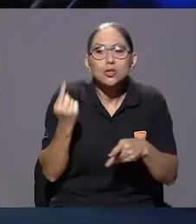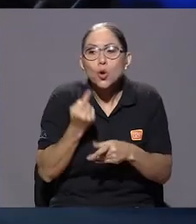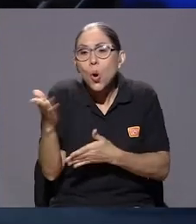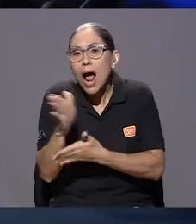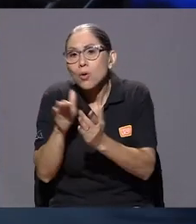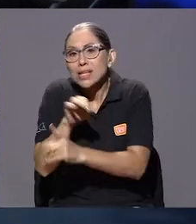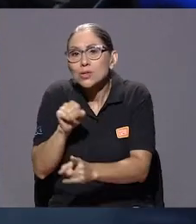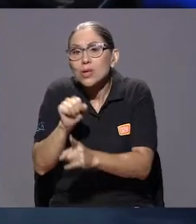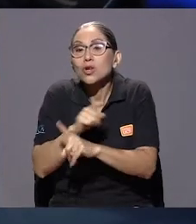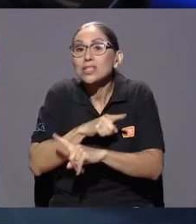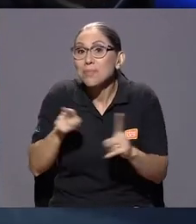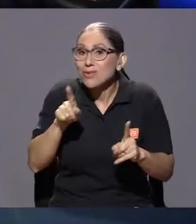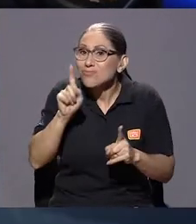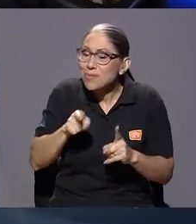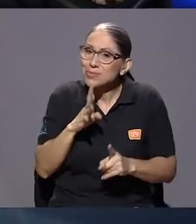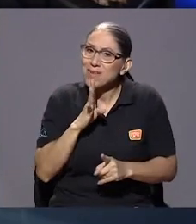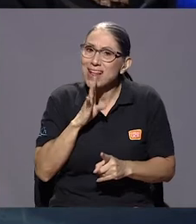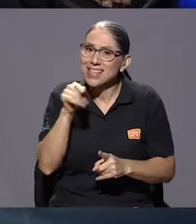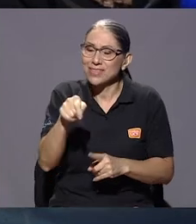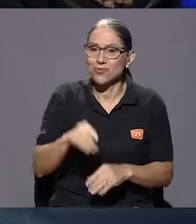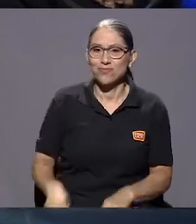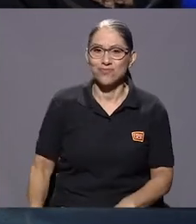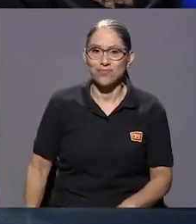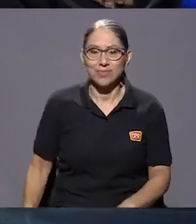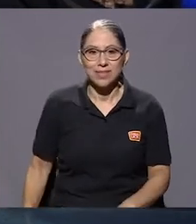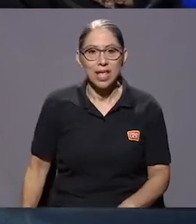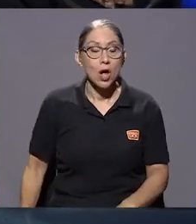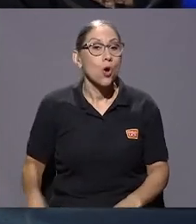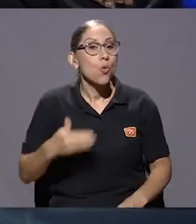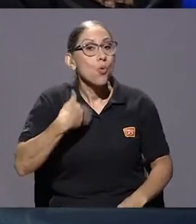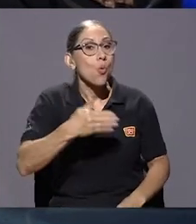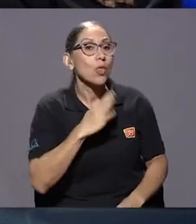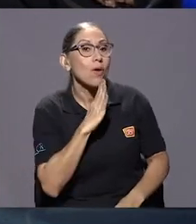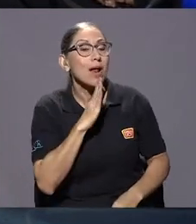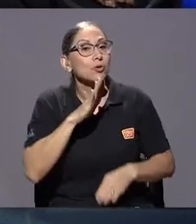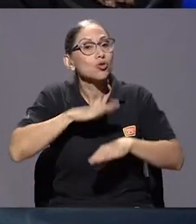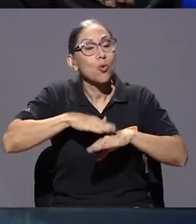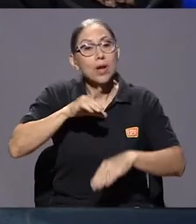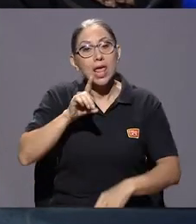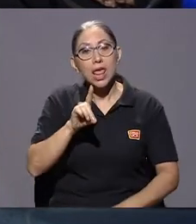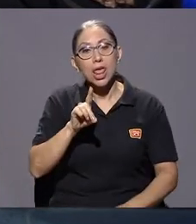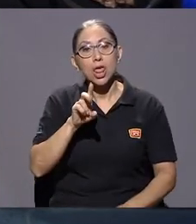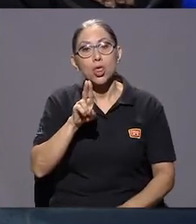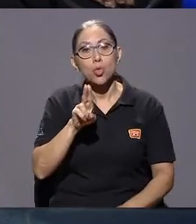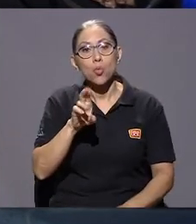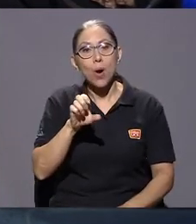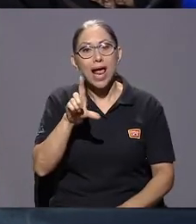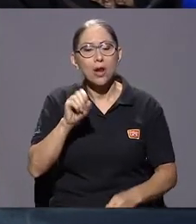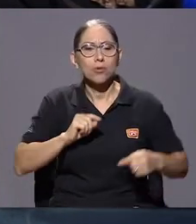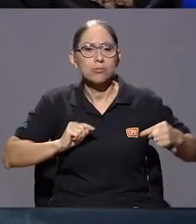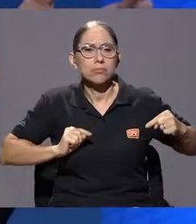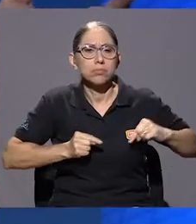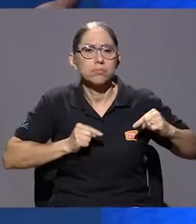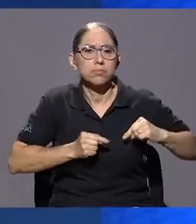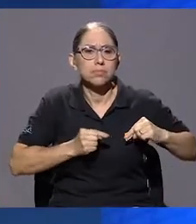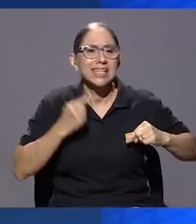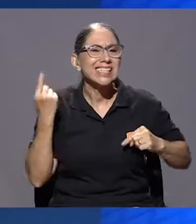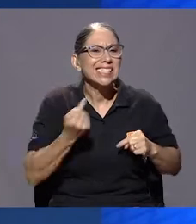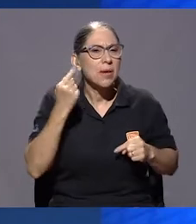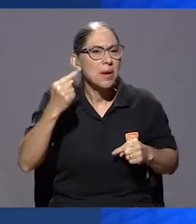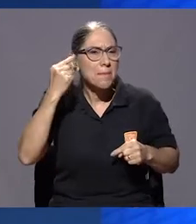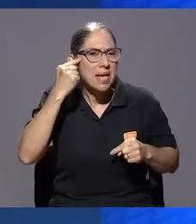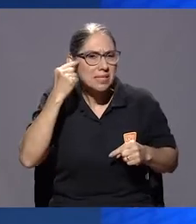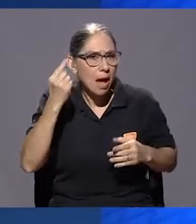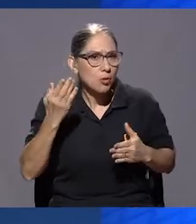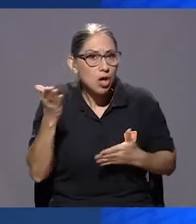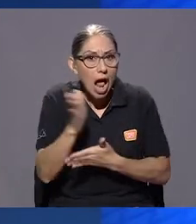espacio para hablar de ello. Entendemos que el duelo, por lo general cuando hablamos de duelo siempre pensamos en la pérdida de un ser querido, pero también se